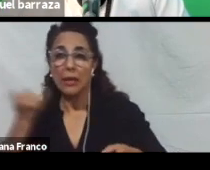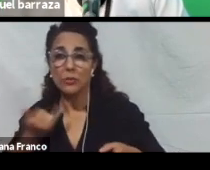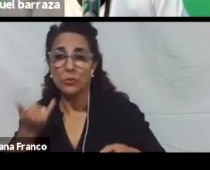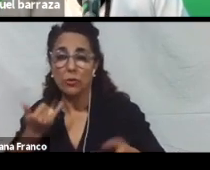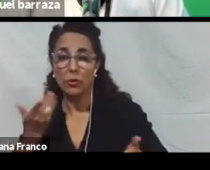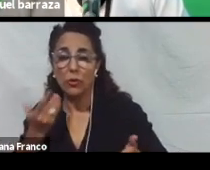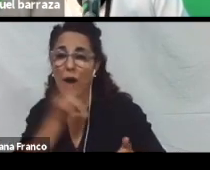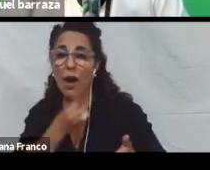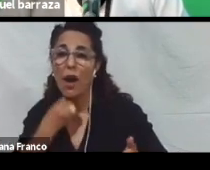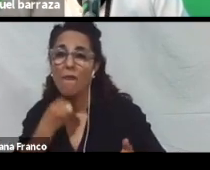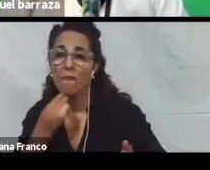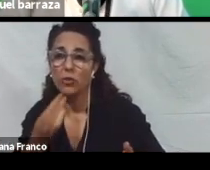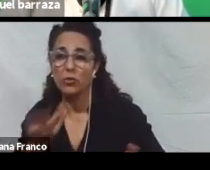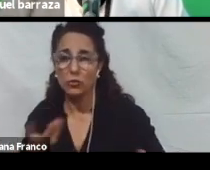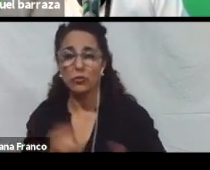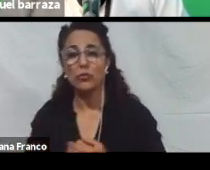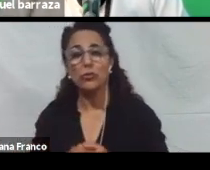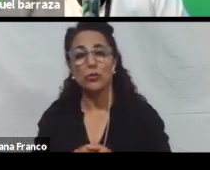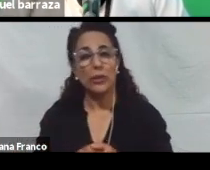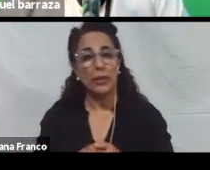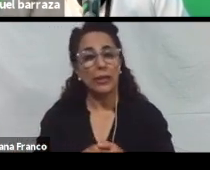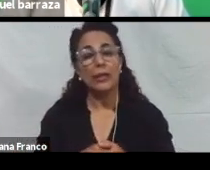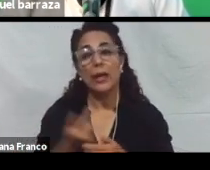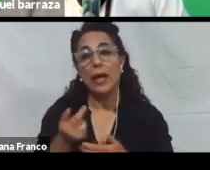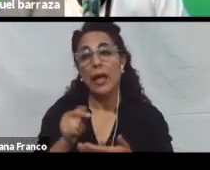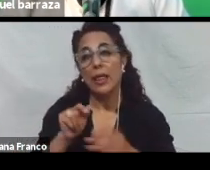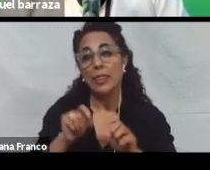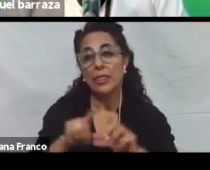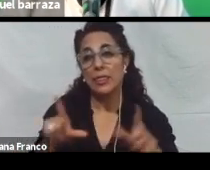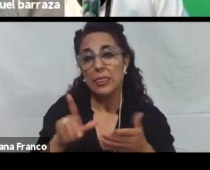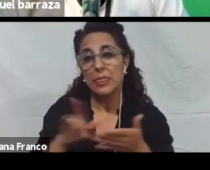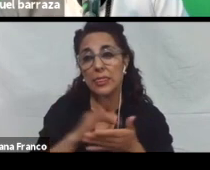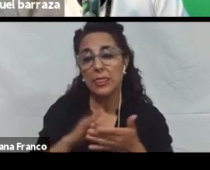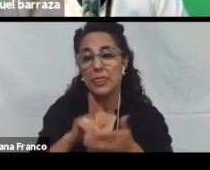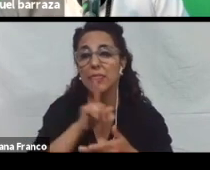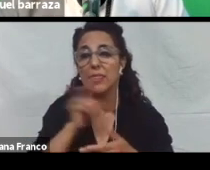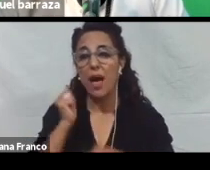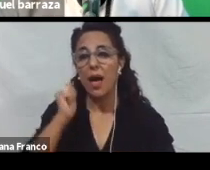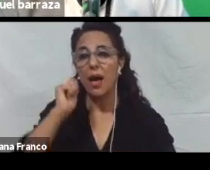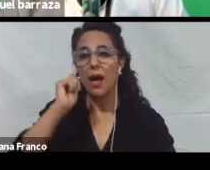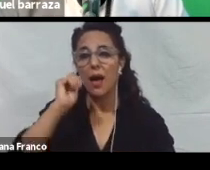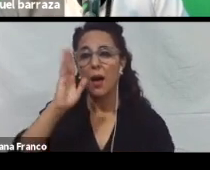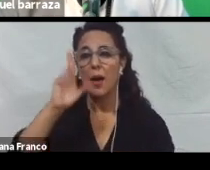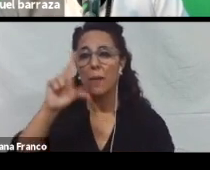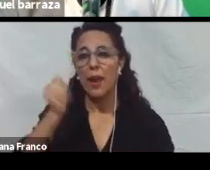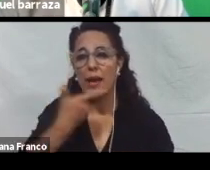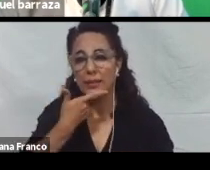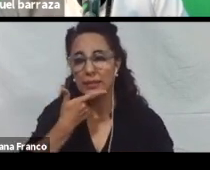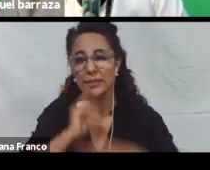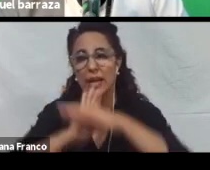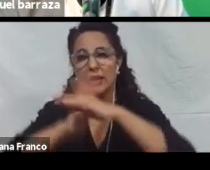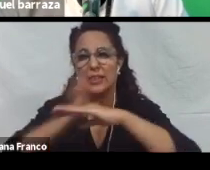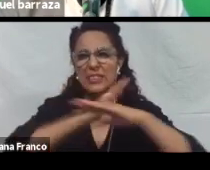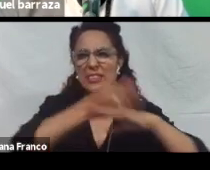En el caso de utilizar tablas. Hoy en día. Hay un montón de técnicas para generar. Esas tablas accesibles. Y poder